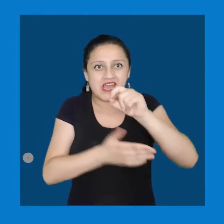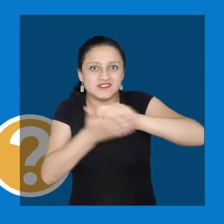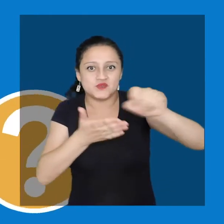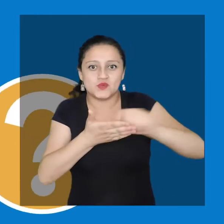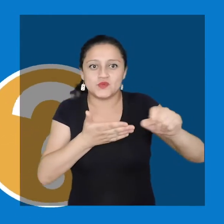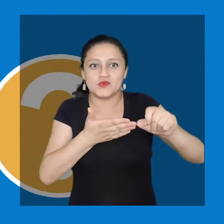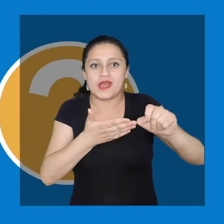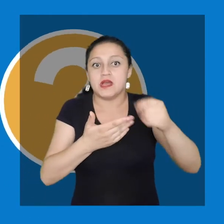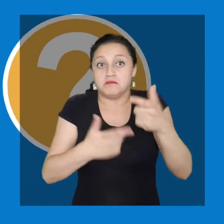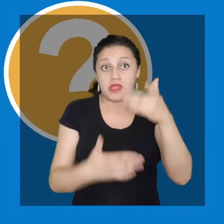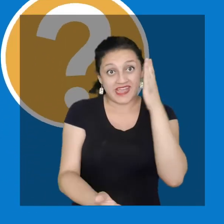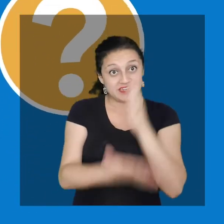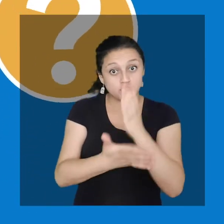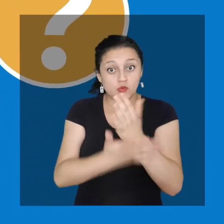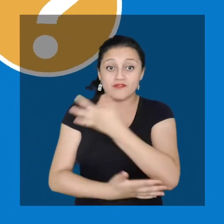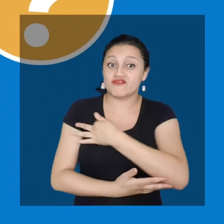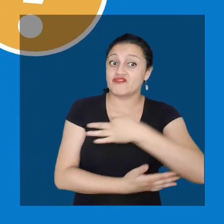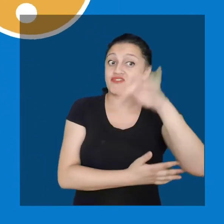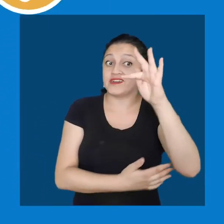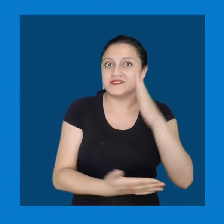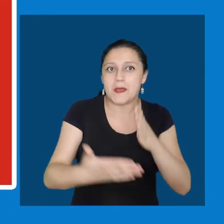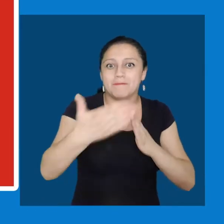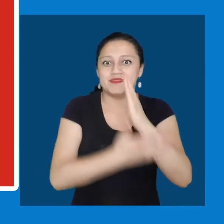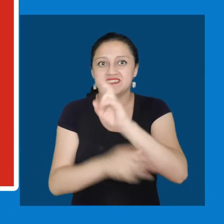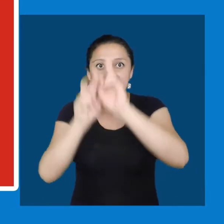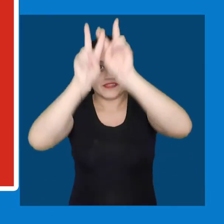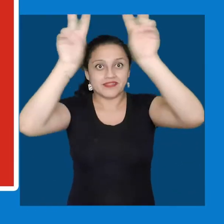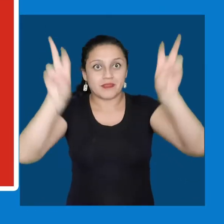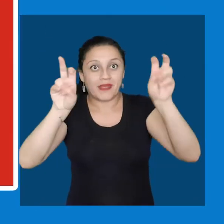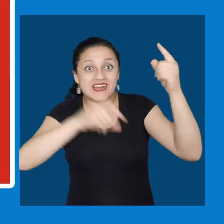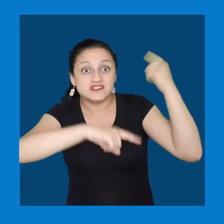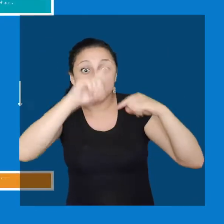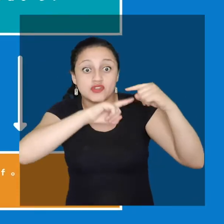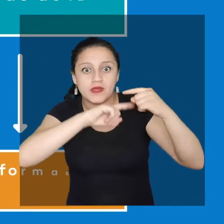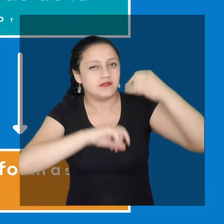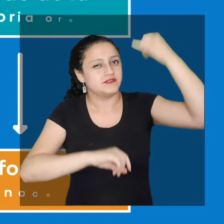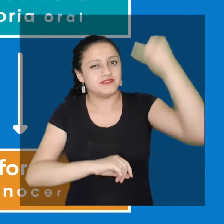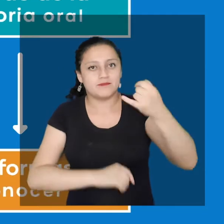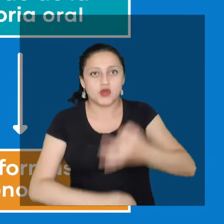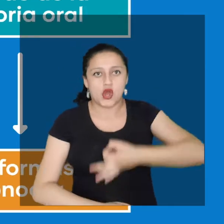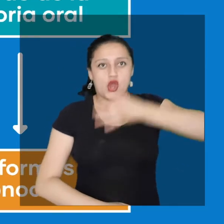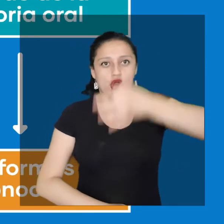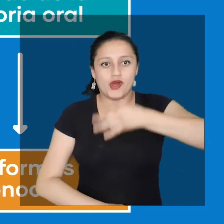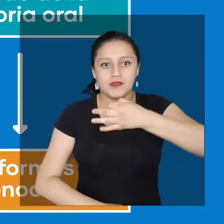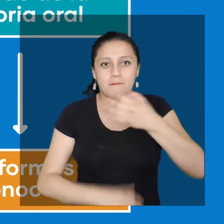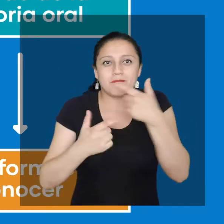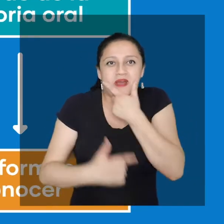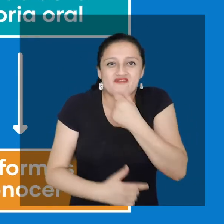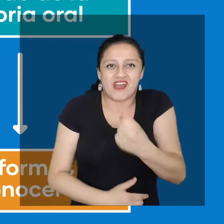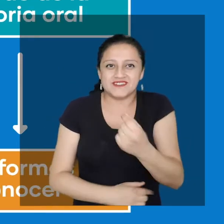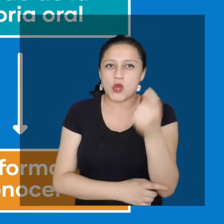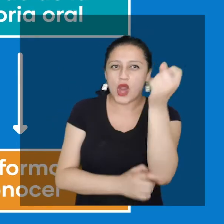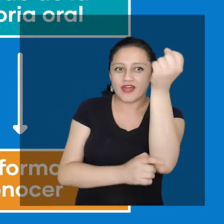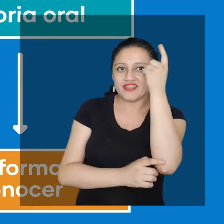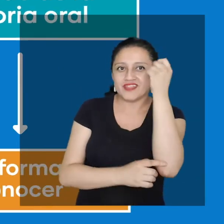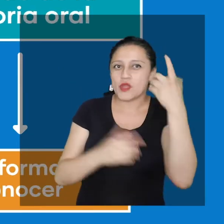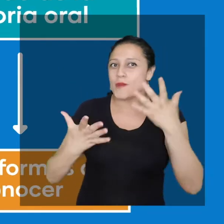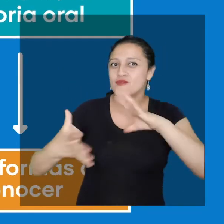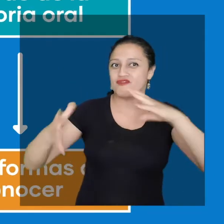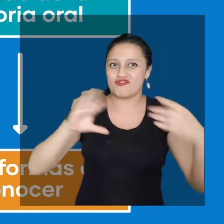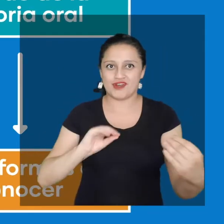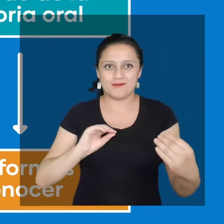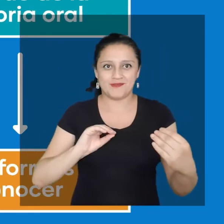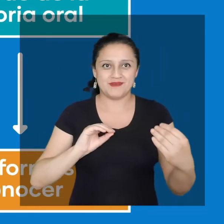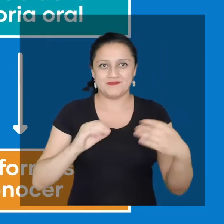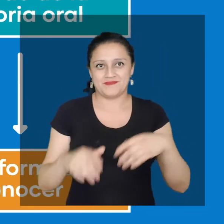conocían la escritura? ¿No venían historia? Así, en la Escuela Francesa de los Anales se comenzó a utilizar el método de la historia oral